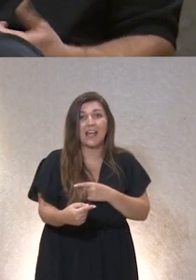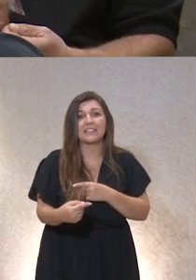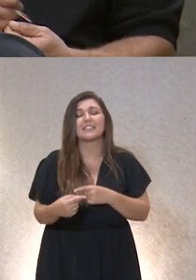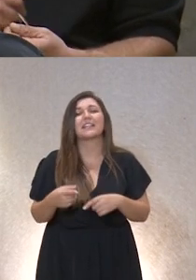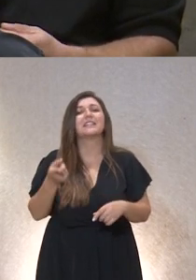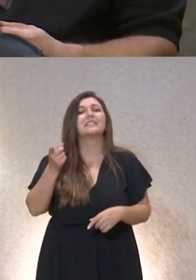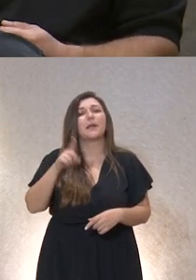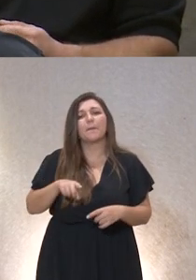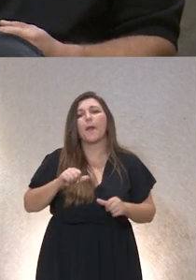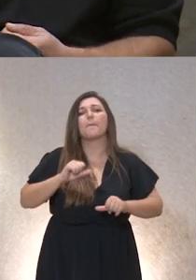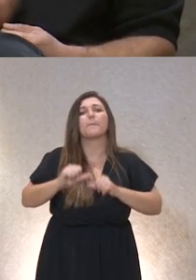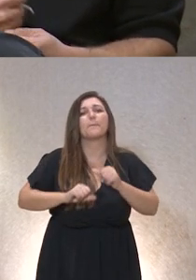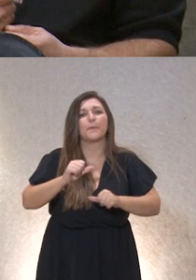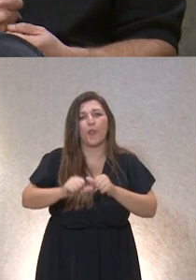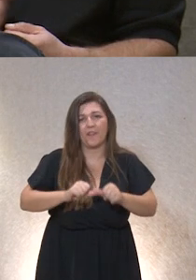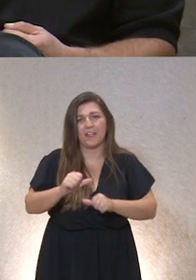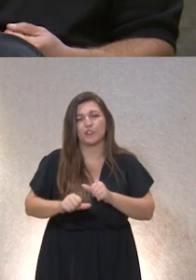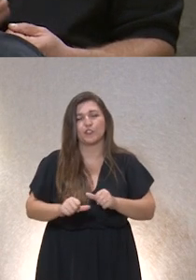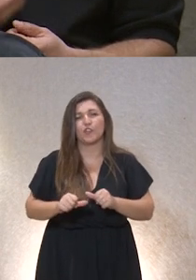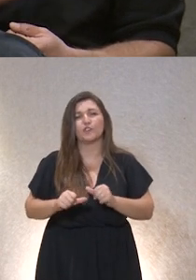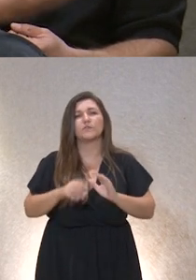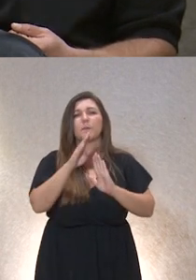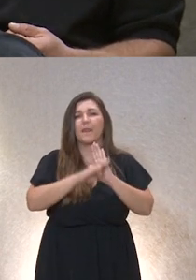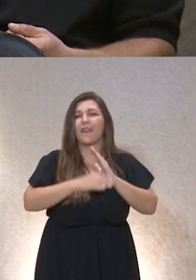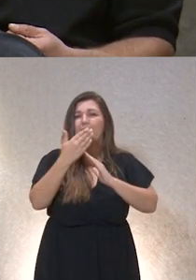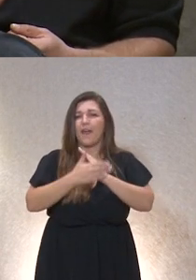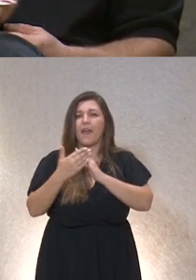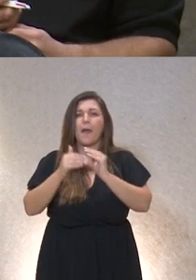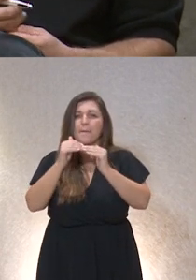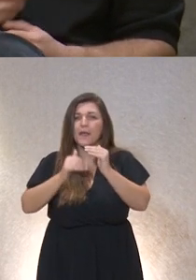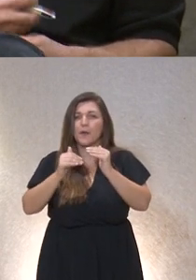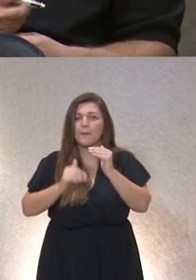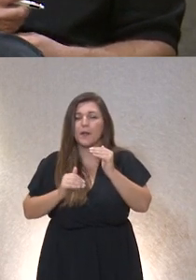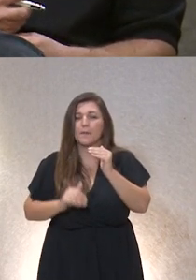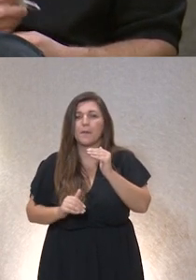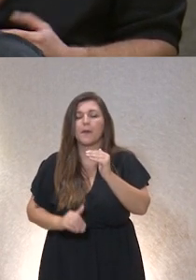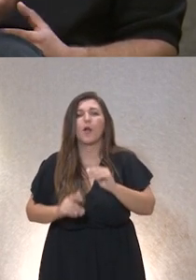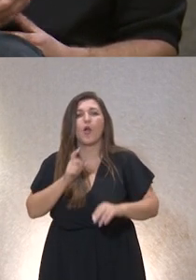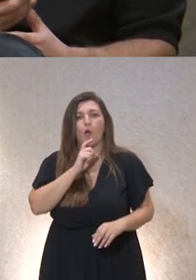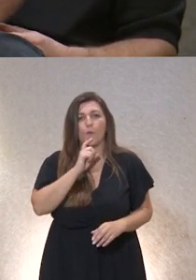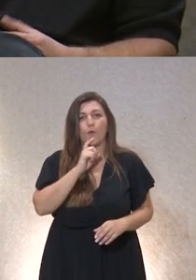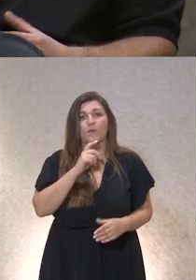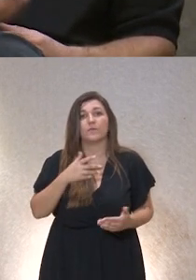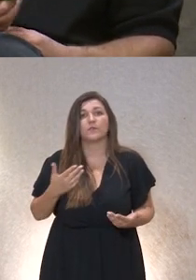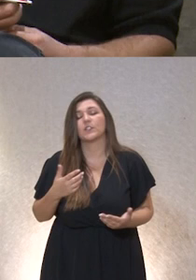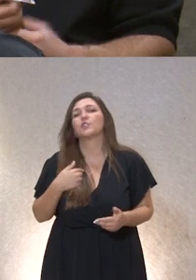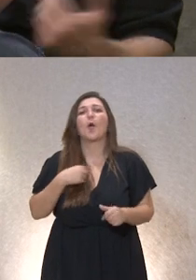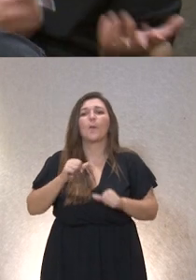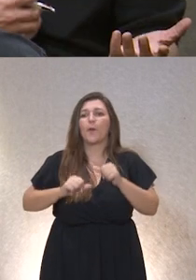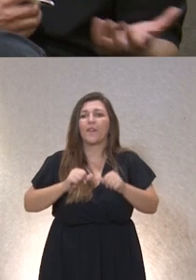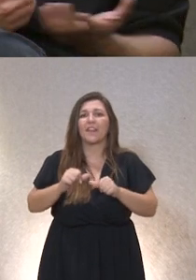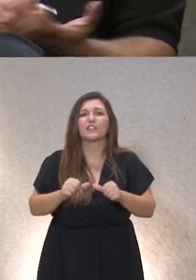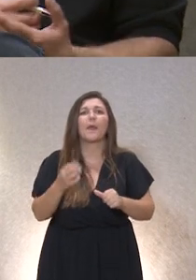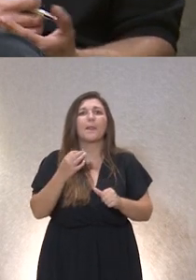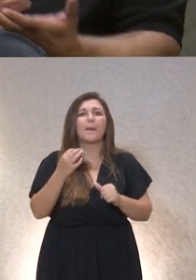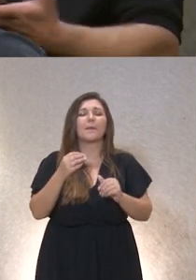procesos también de cómo llevar a cabo esta reducción de restricciones ¿no? porque tienen que estar ahí dentro en ese proceso yo no puedo reducir restricciones sin contar